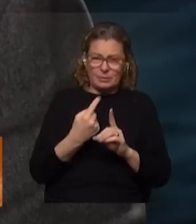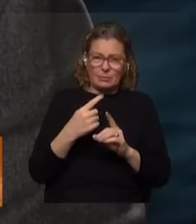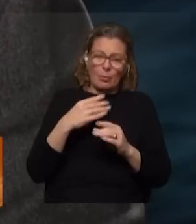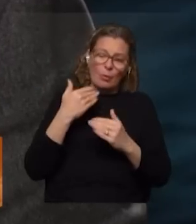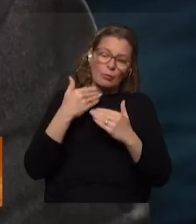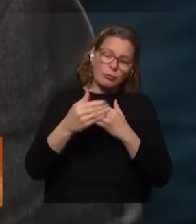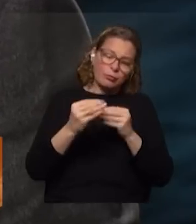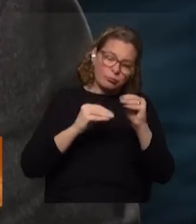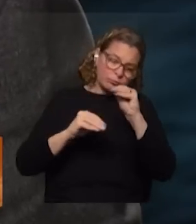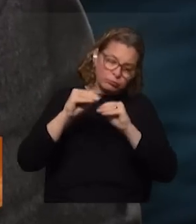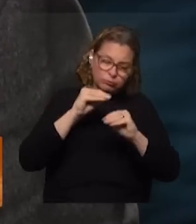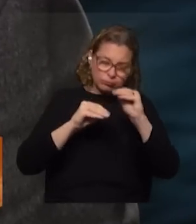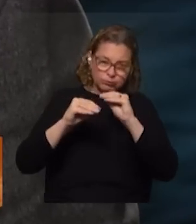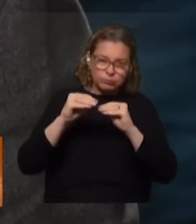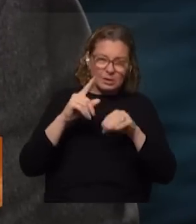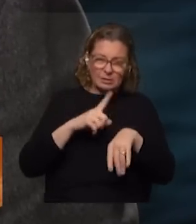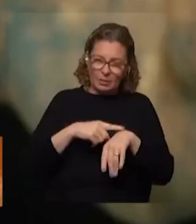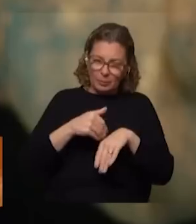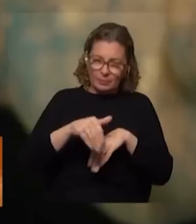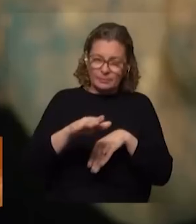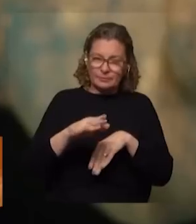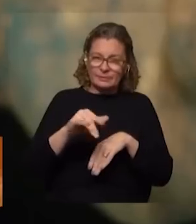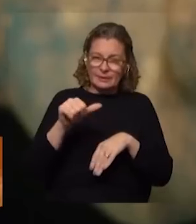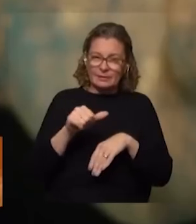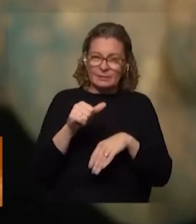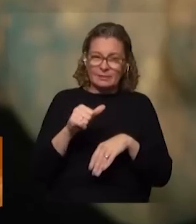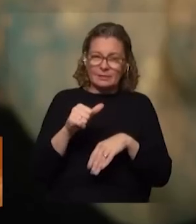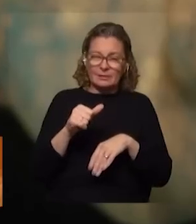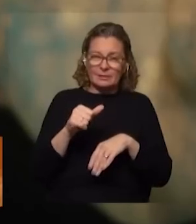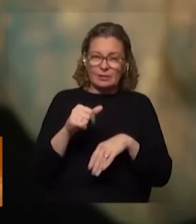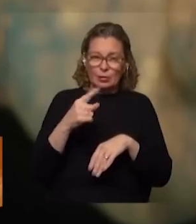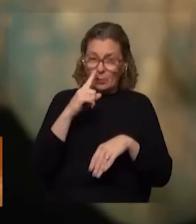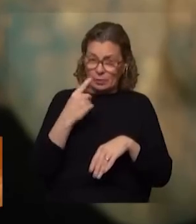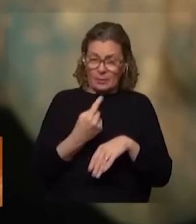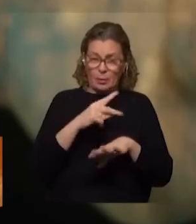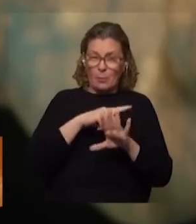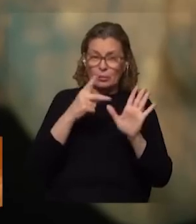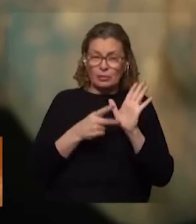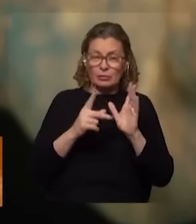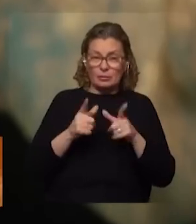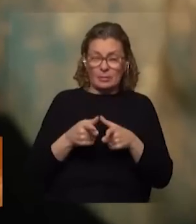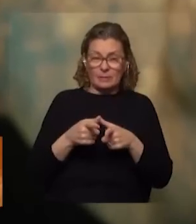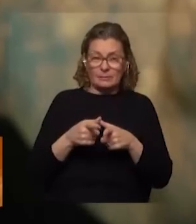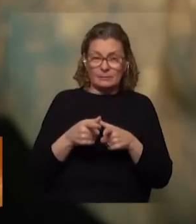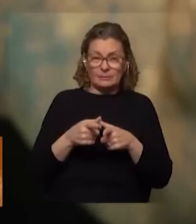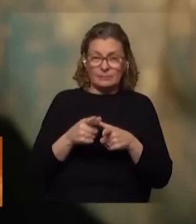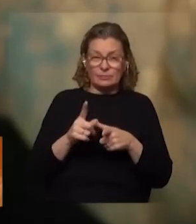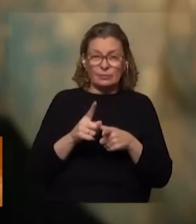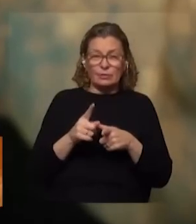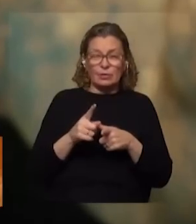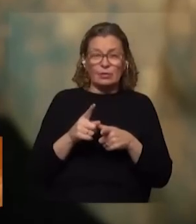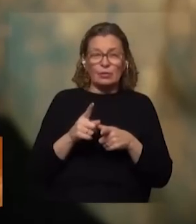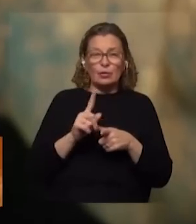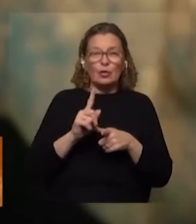plazo y planificada en este caso se hizo urgente pensada no estaba urgente era un proyecto también estaba pensado de antes no es el rol de los